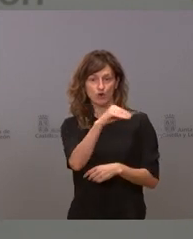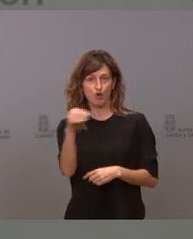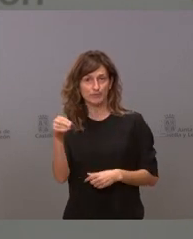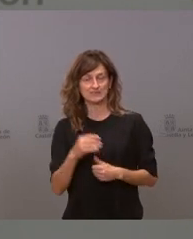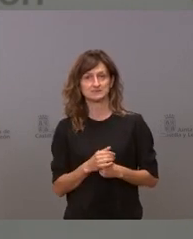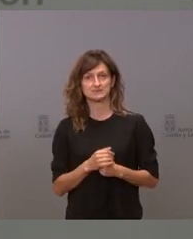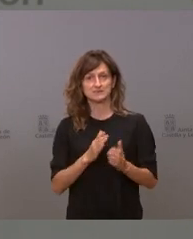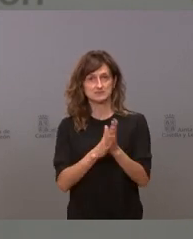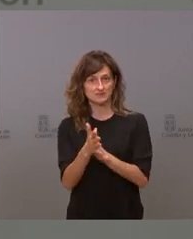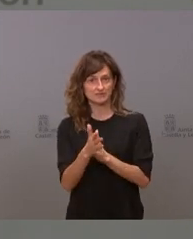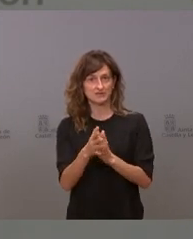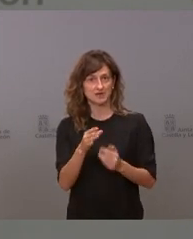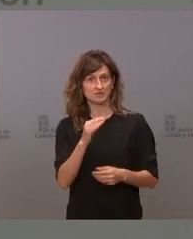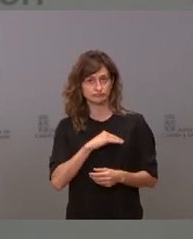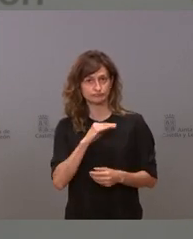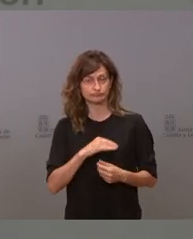cifra brutal